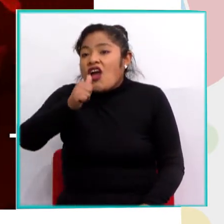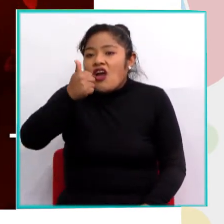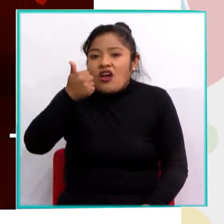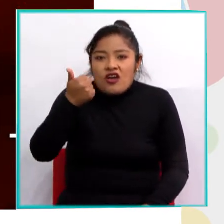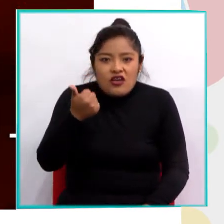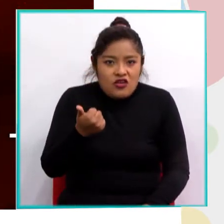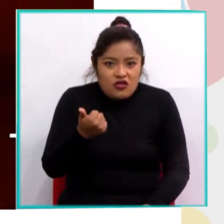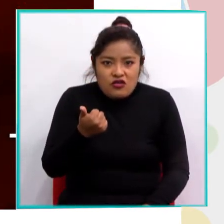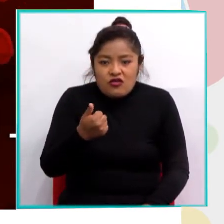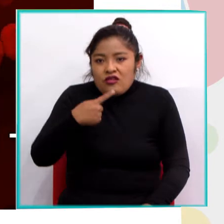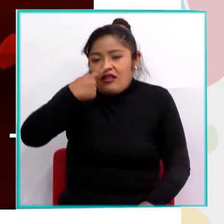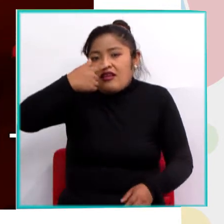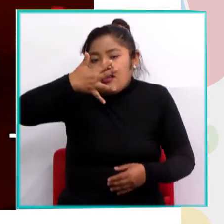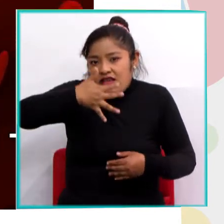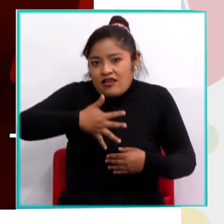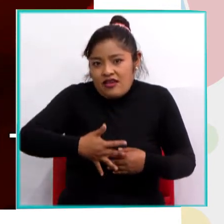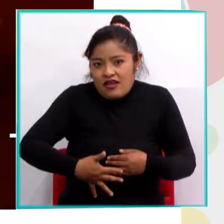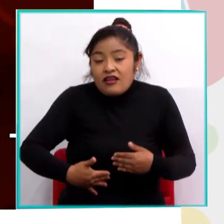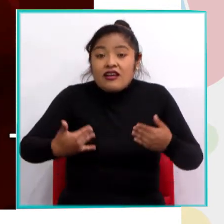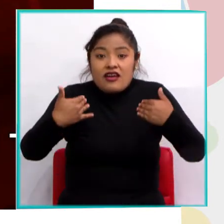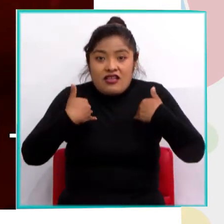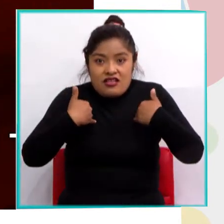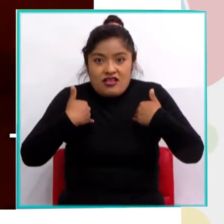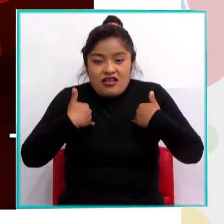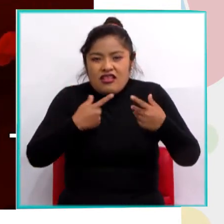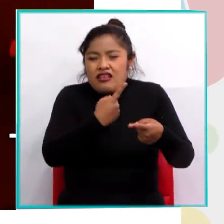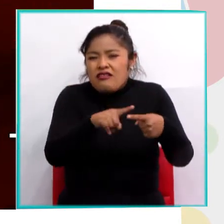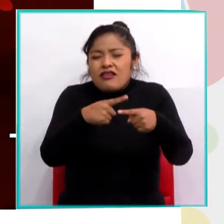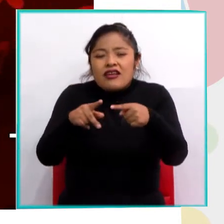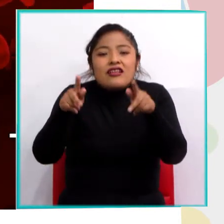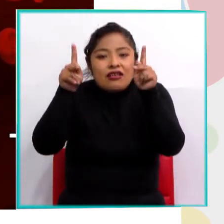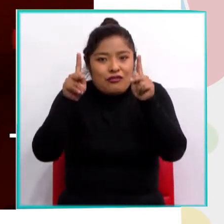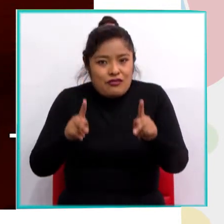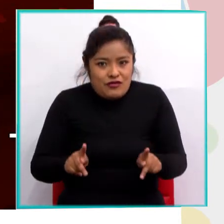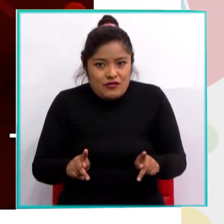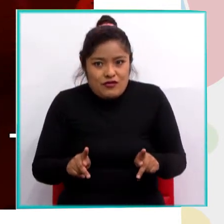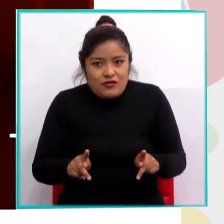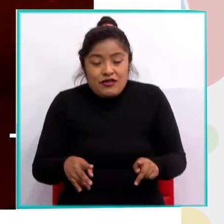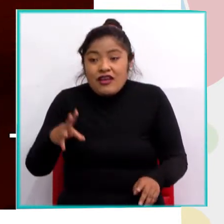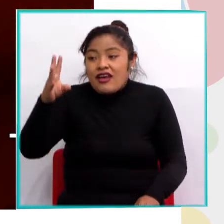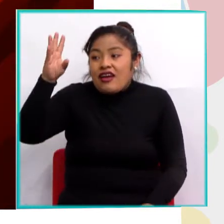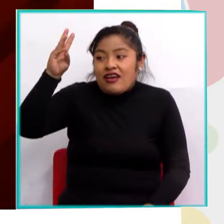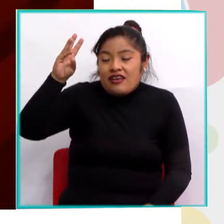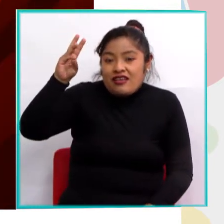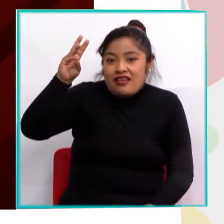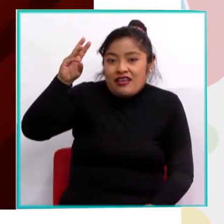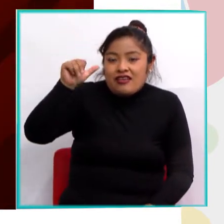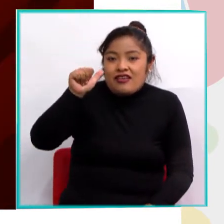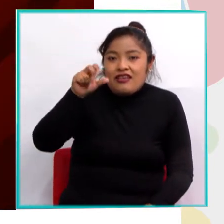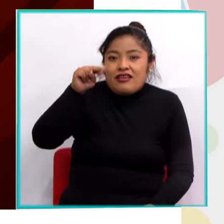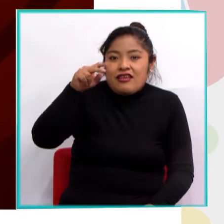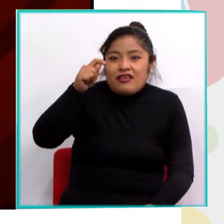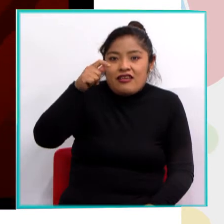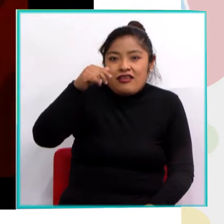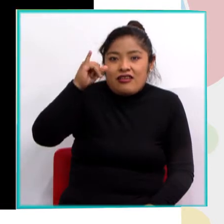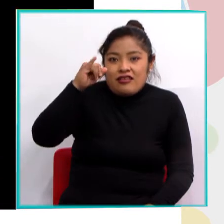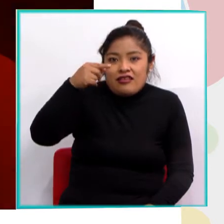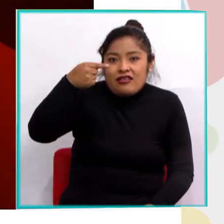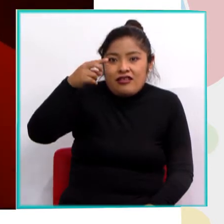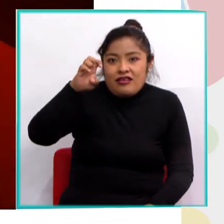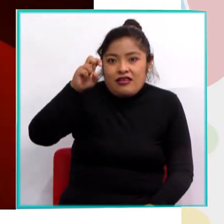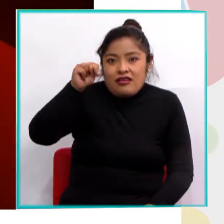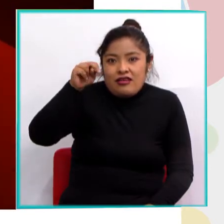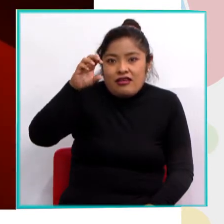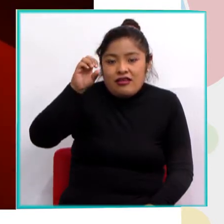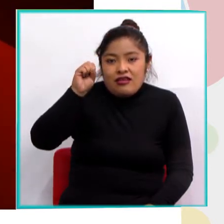que hay o un tipo de hematíes. Hay seis antígenos distintos de ellos y los más